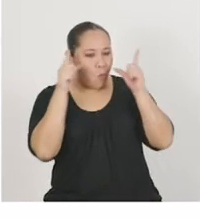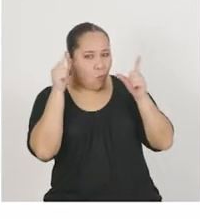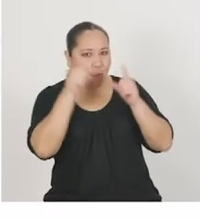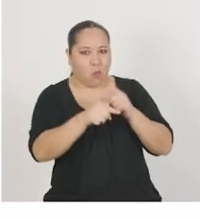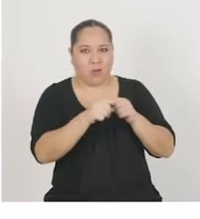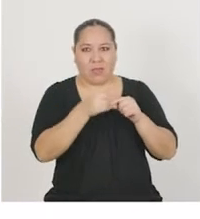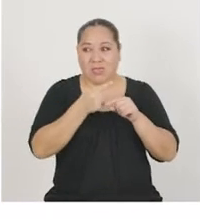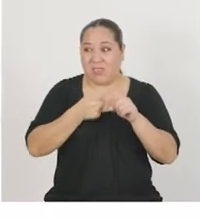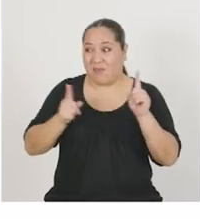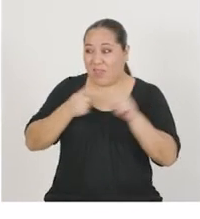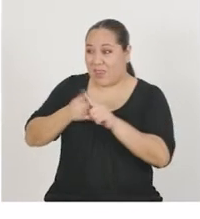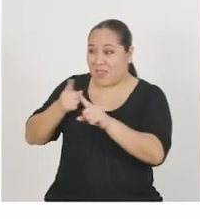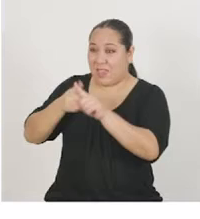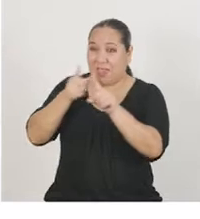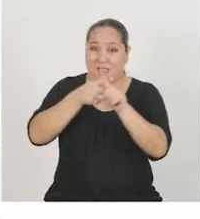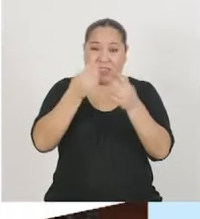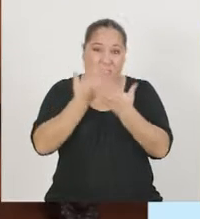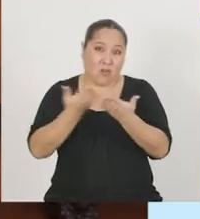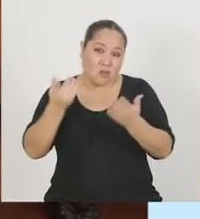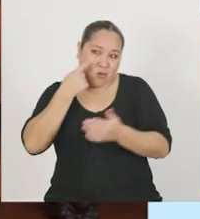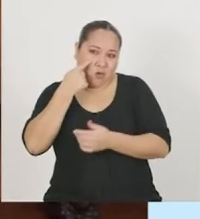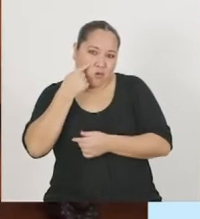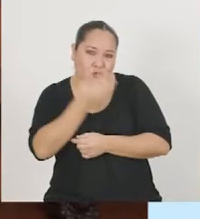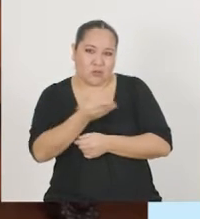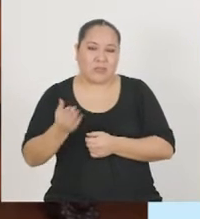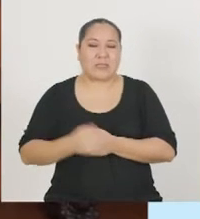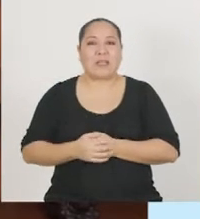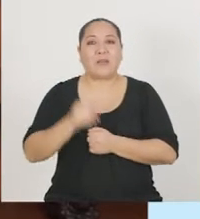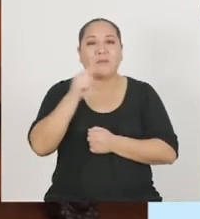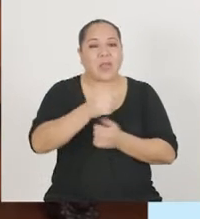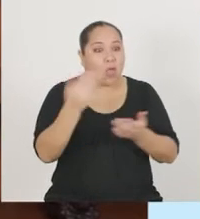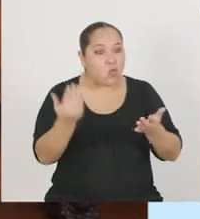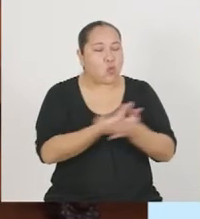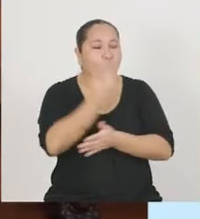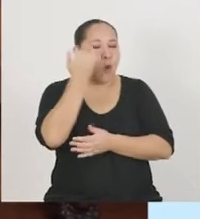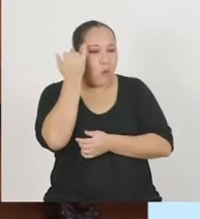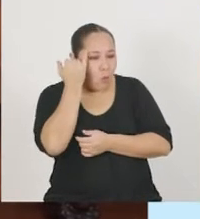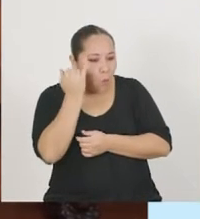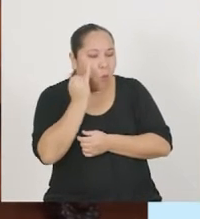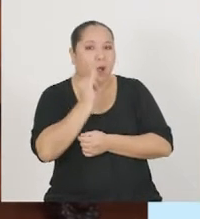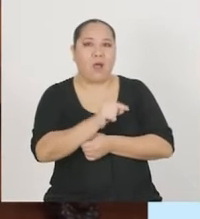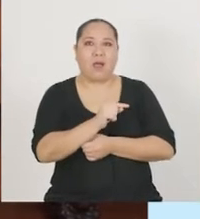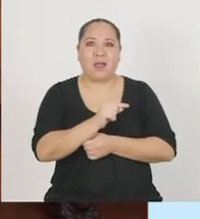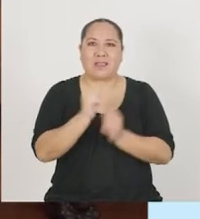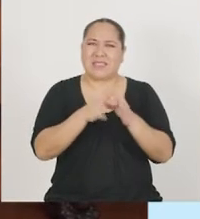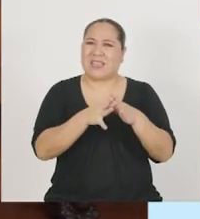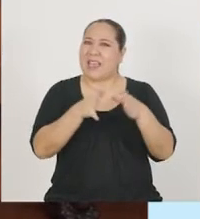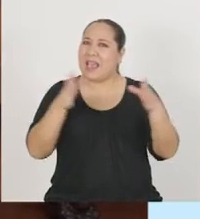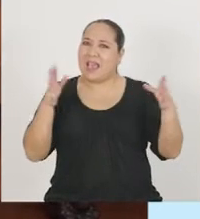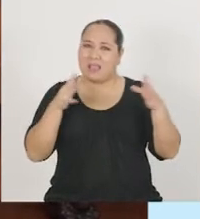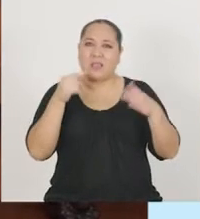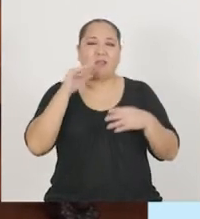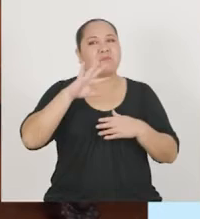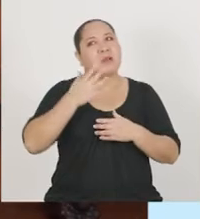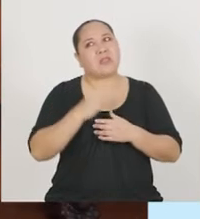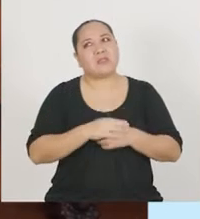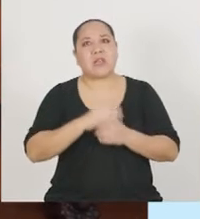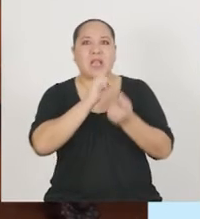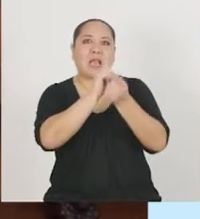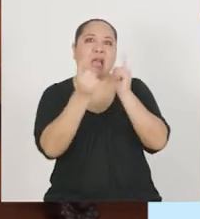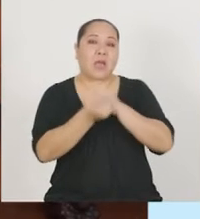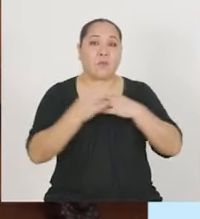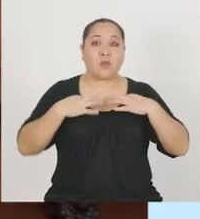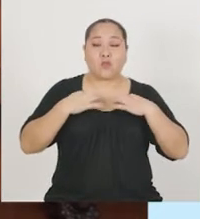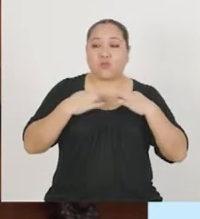universo de productos conocidos. El rango de novedad del producto es muy amplio, pues oscila desde cambios de moda,